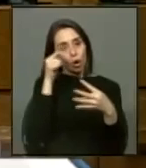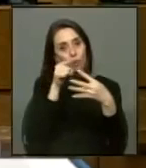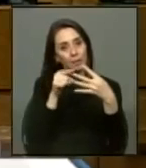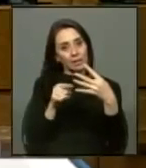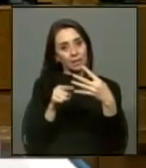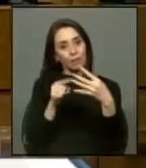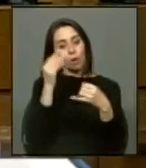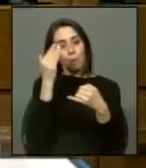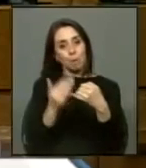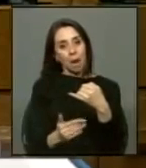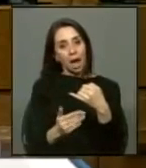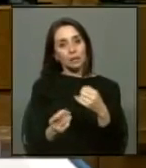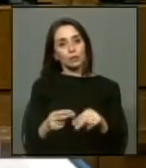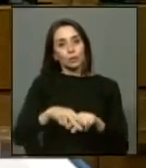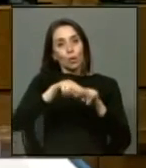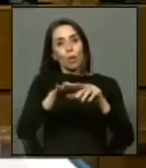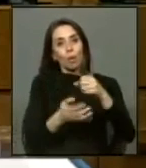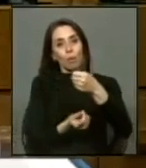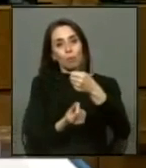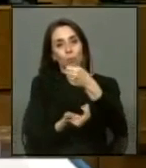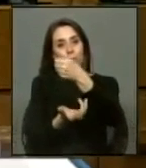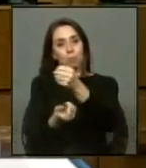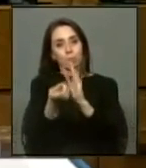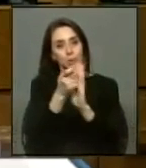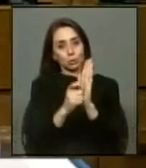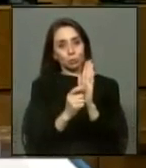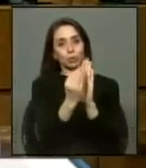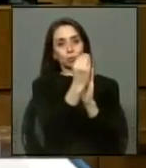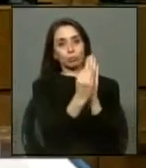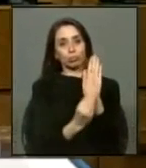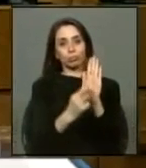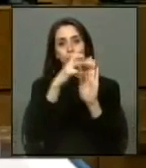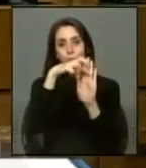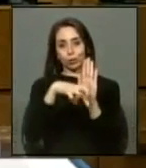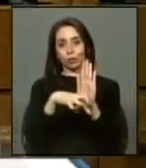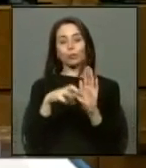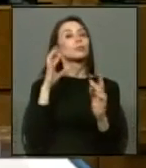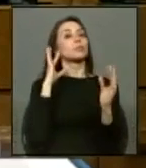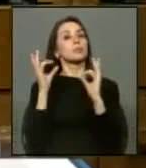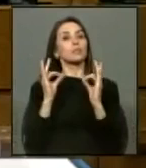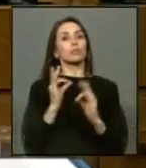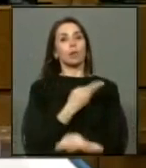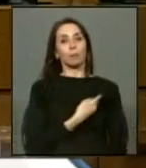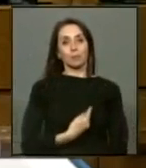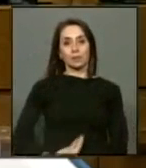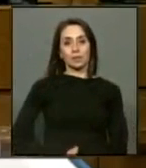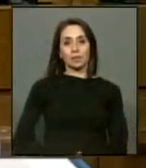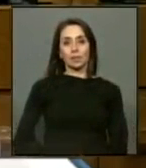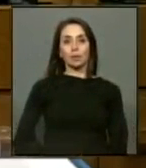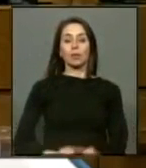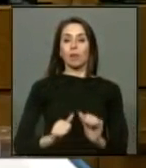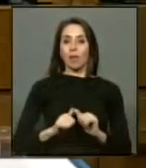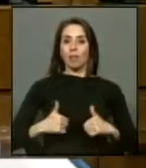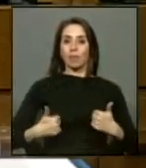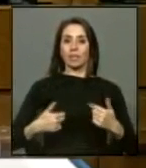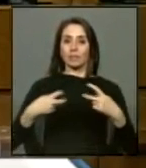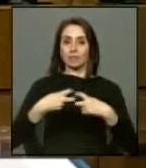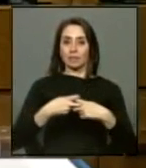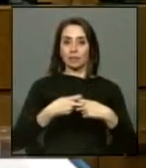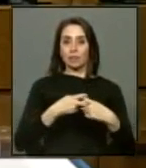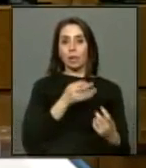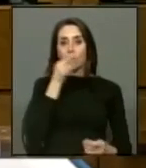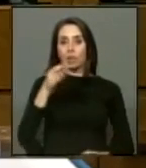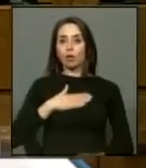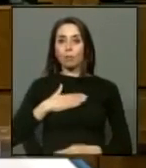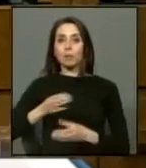actividades, plazos y presupuestos serán los que consten en el proyecto. Ahora bien, señora Presidenta, la directiva del sindicato le comunicó a mi